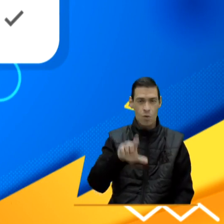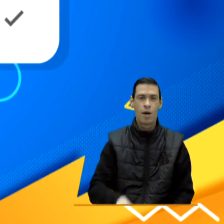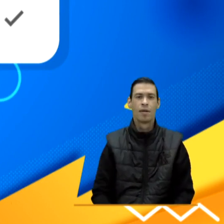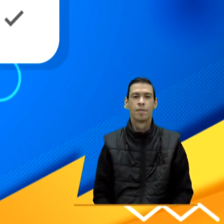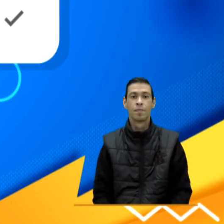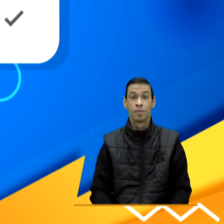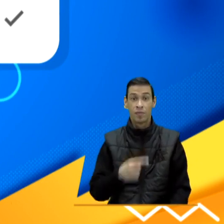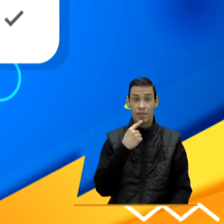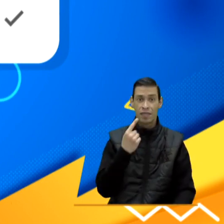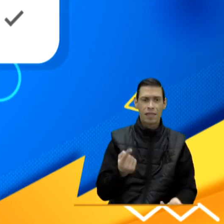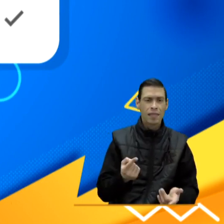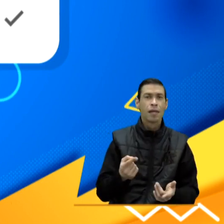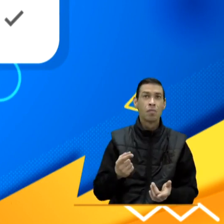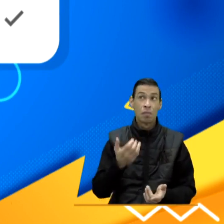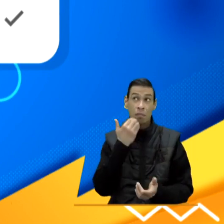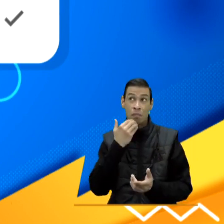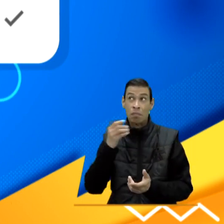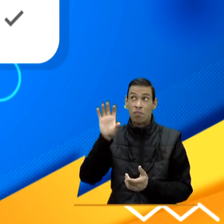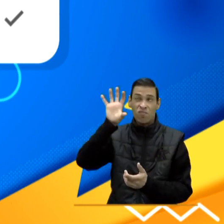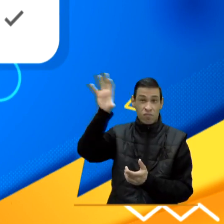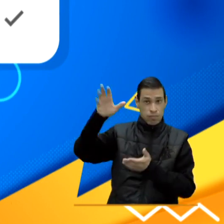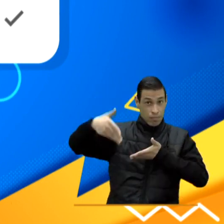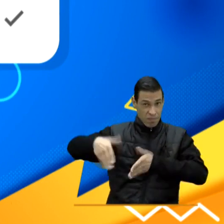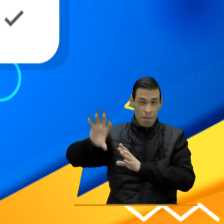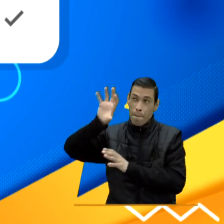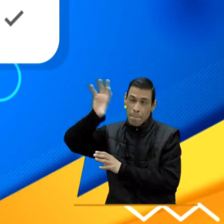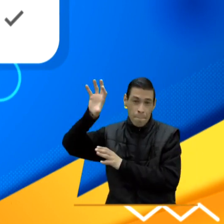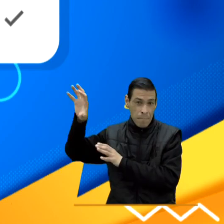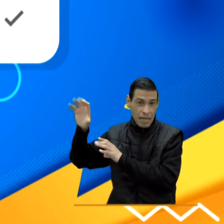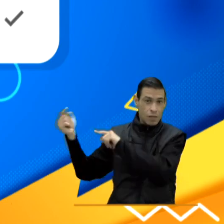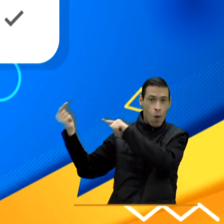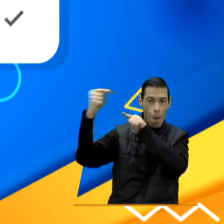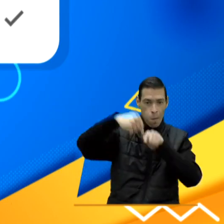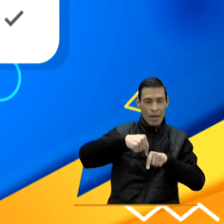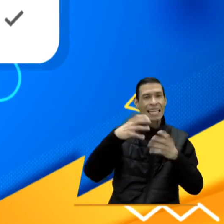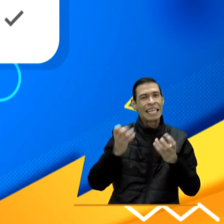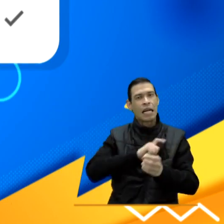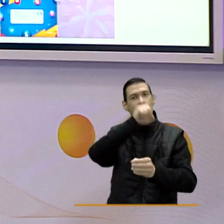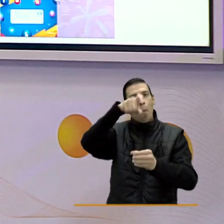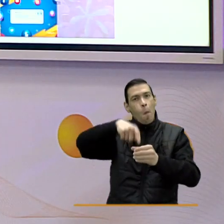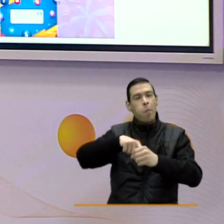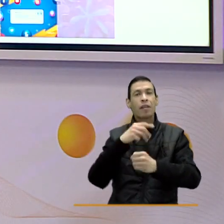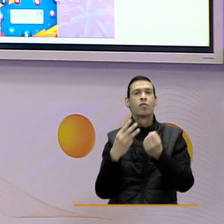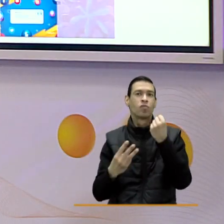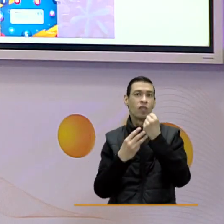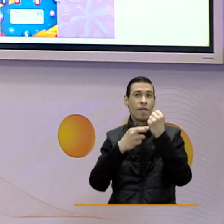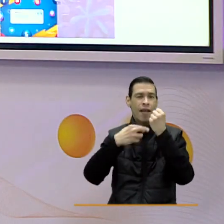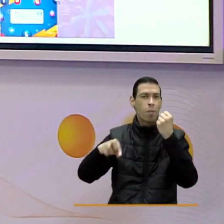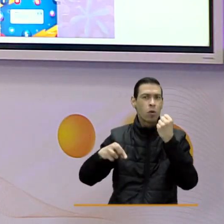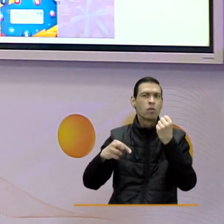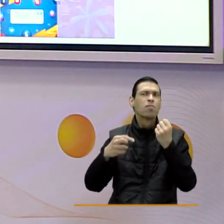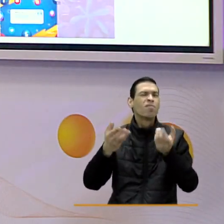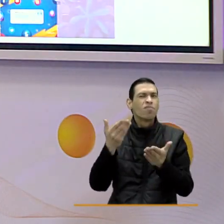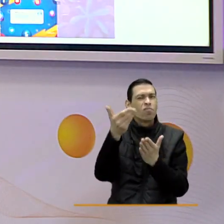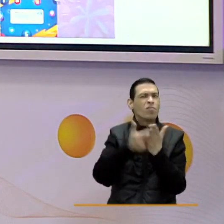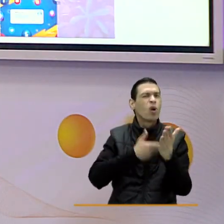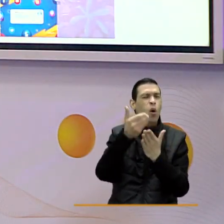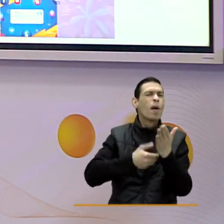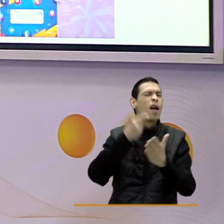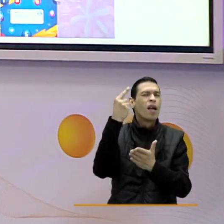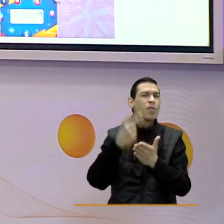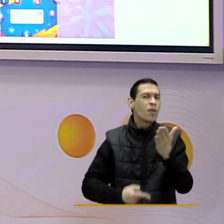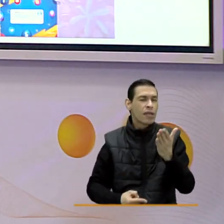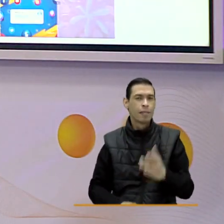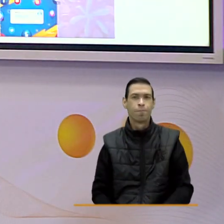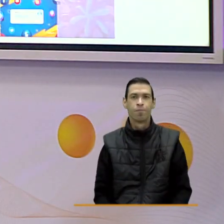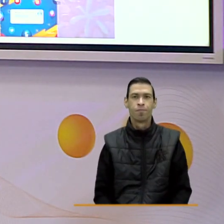Tordesilla. ¿Qué documentos debe tener el extranjero para inscribirse en Sofía Plus? Hola Manuel, para el acceso a los servicios